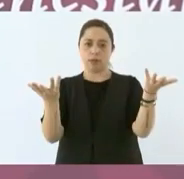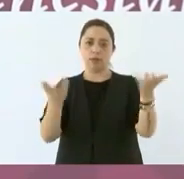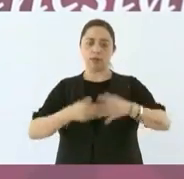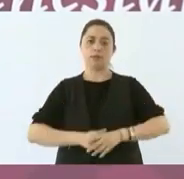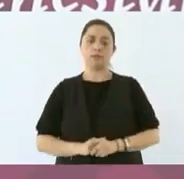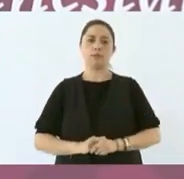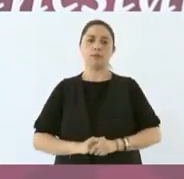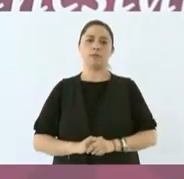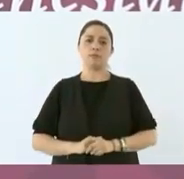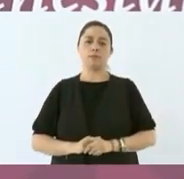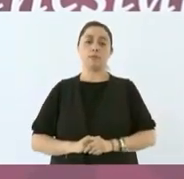a ser universal.